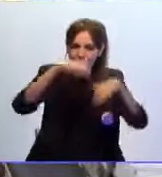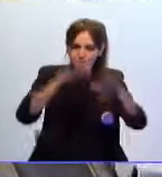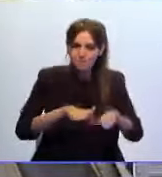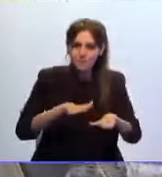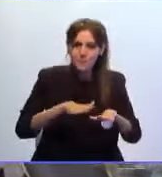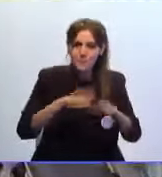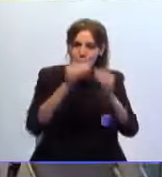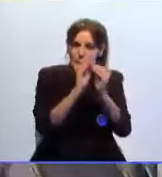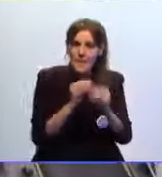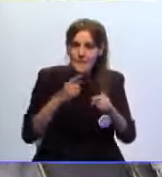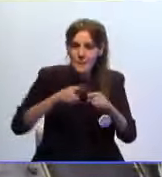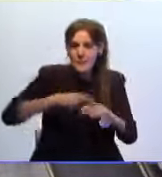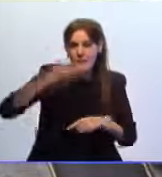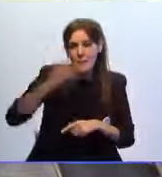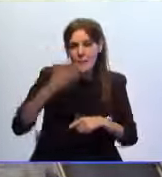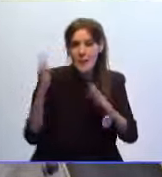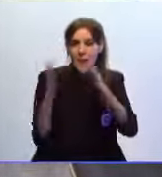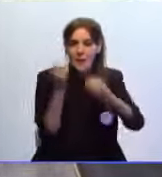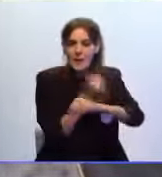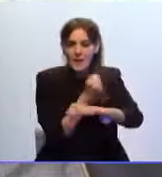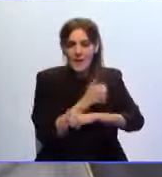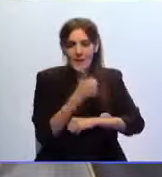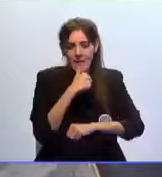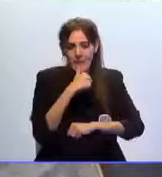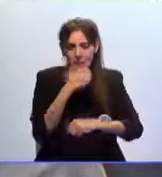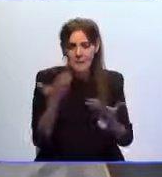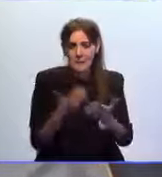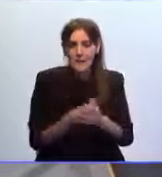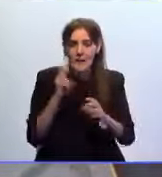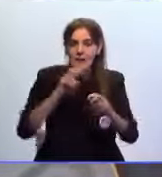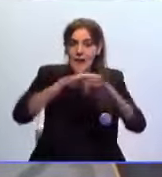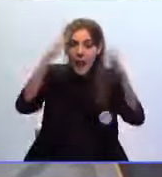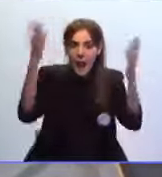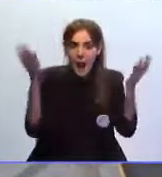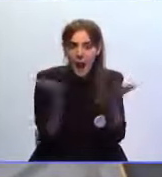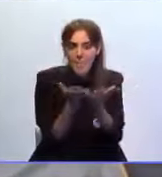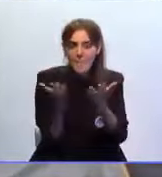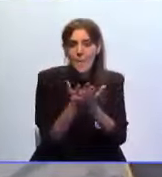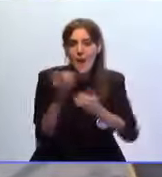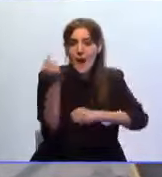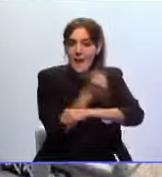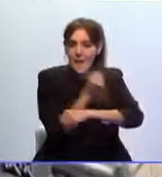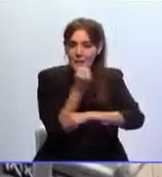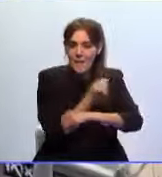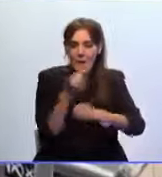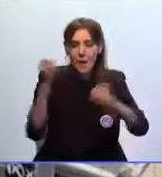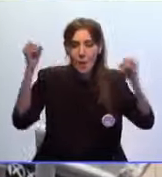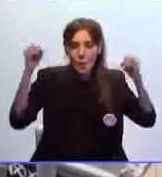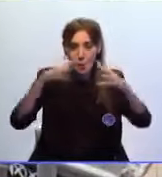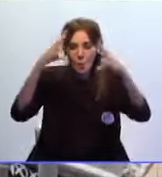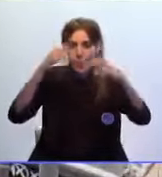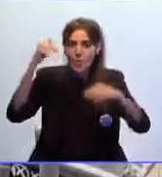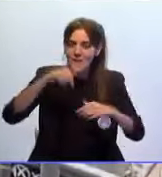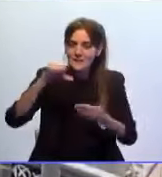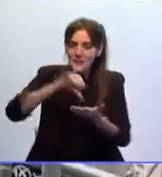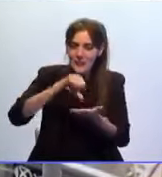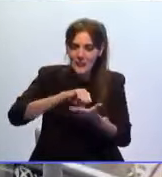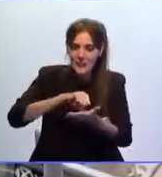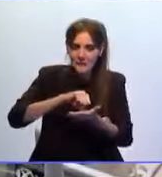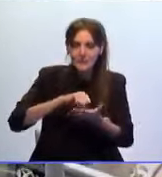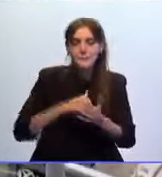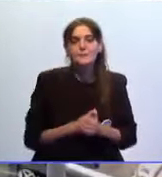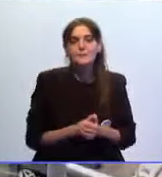las piezas tradicionales de la Navidad Ceutí nos referimos a la gran bola navideña que volverá a iluminar esta céntrica plaza